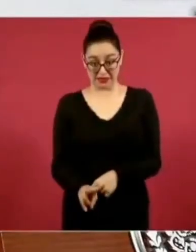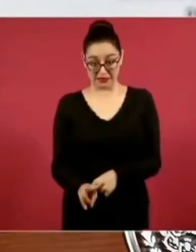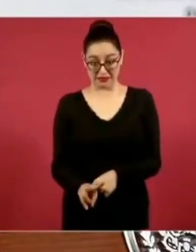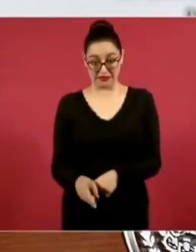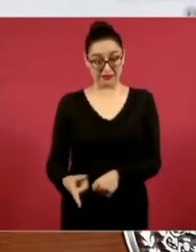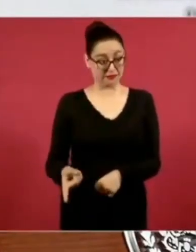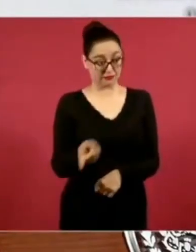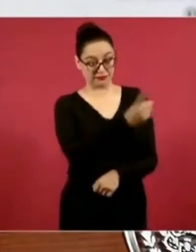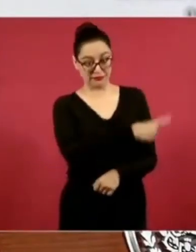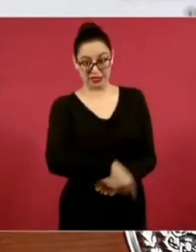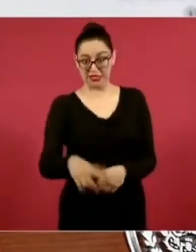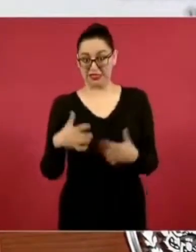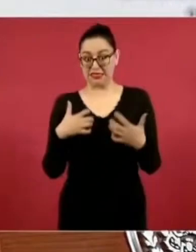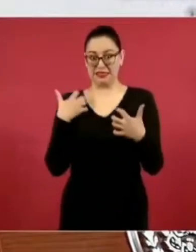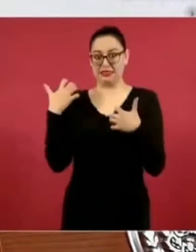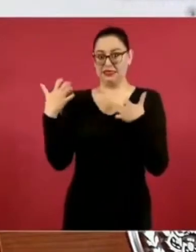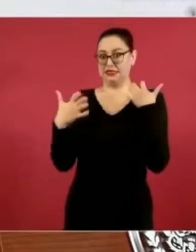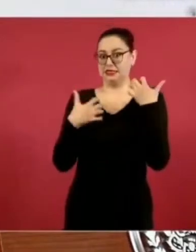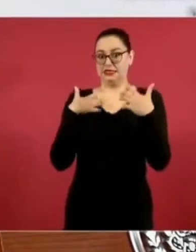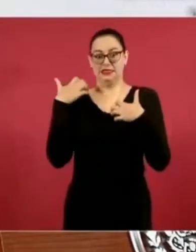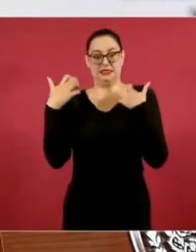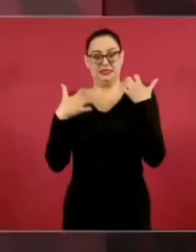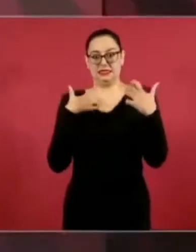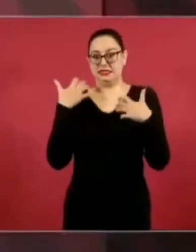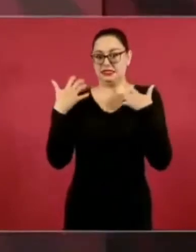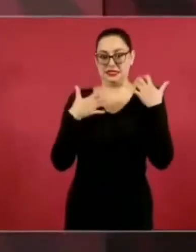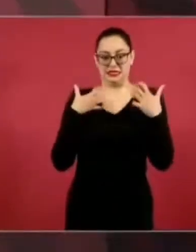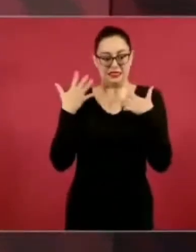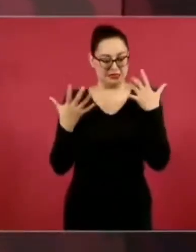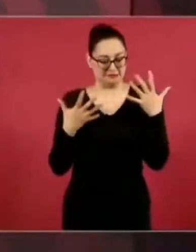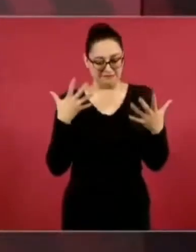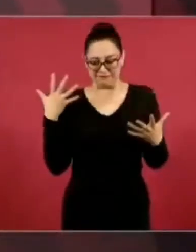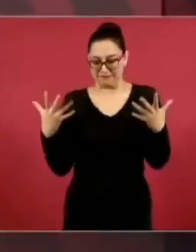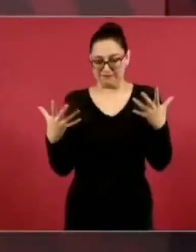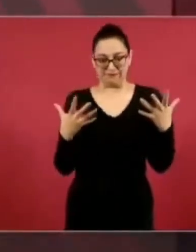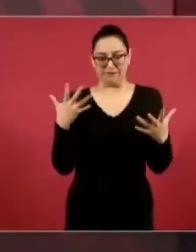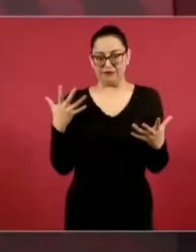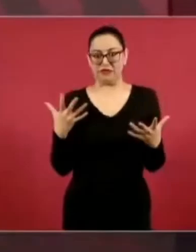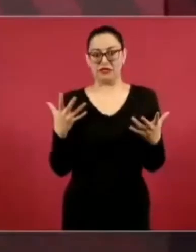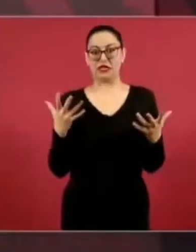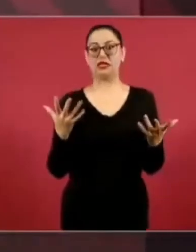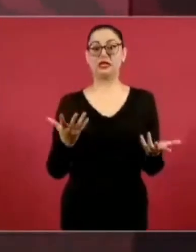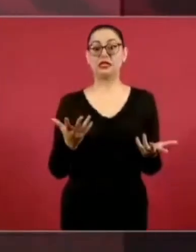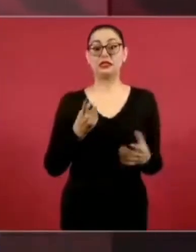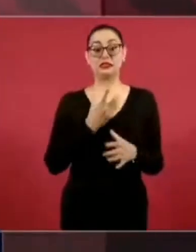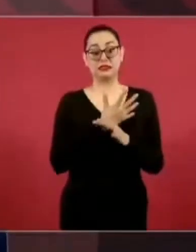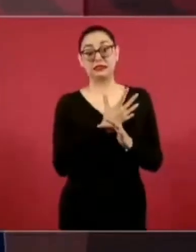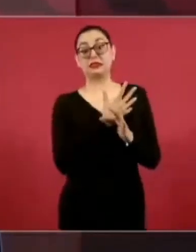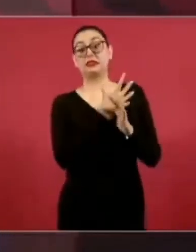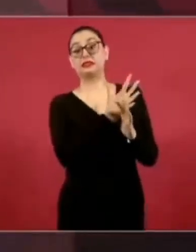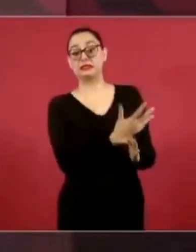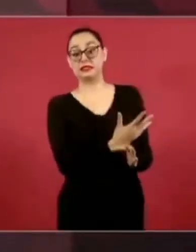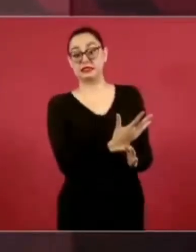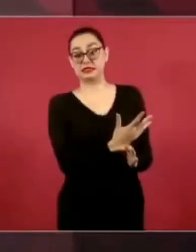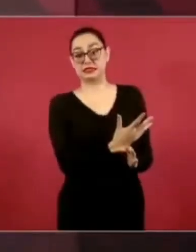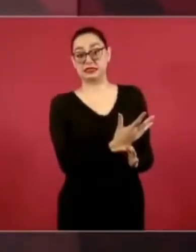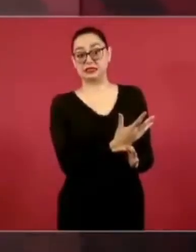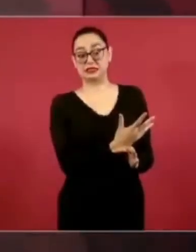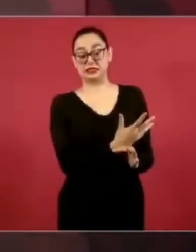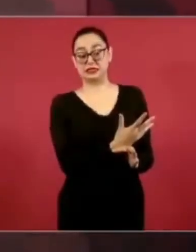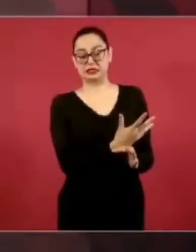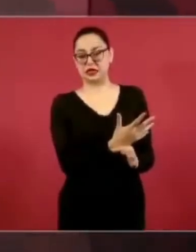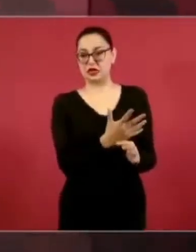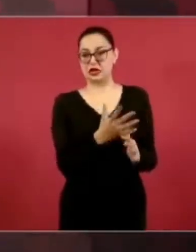desesperación llegan a hablar de que está va